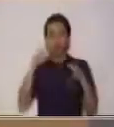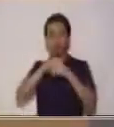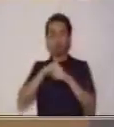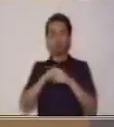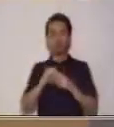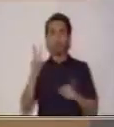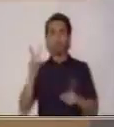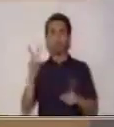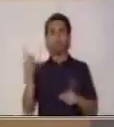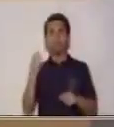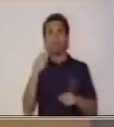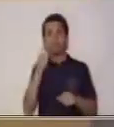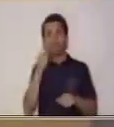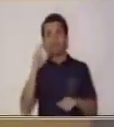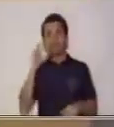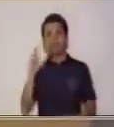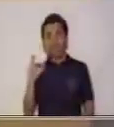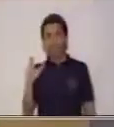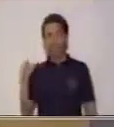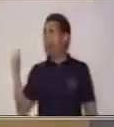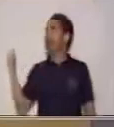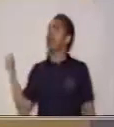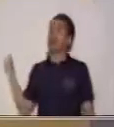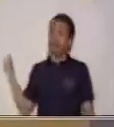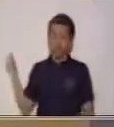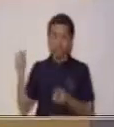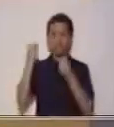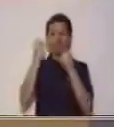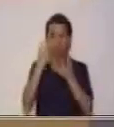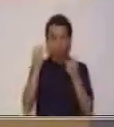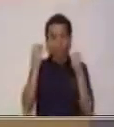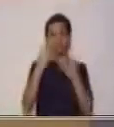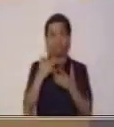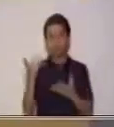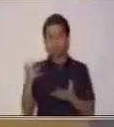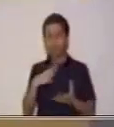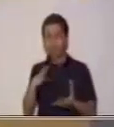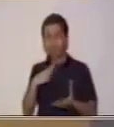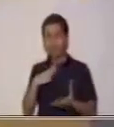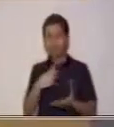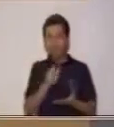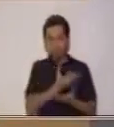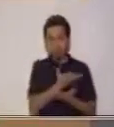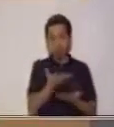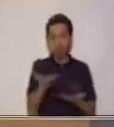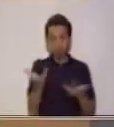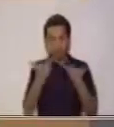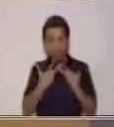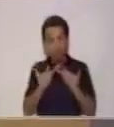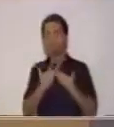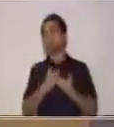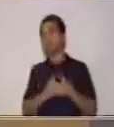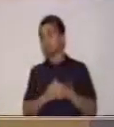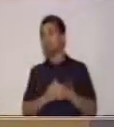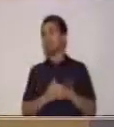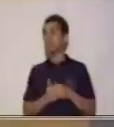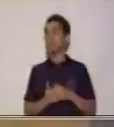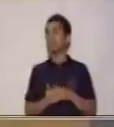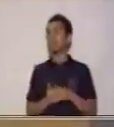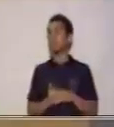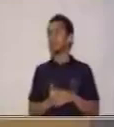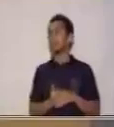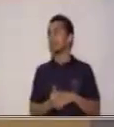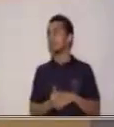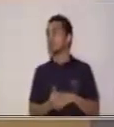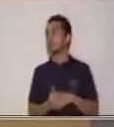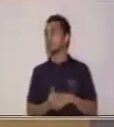Es información que nos dan sobre el producto que nos quieren dar a conocer. Esto no es el eslogan, ya te